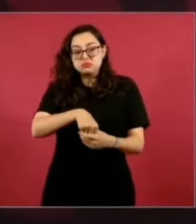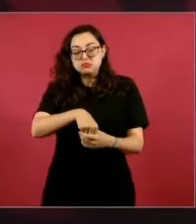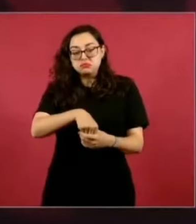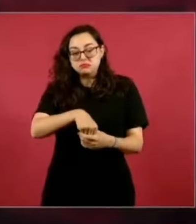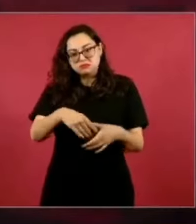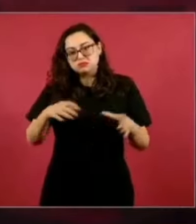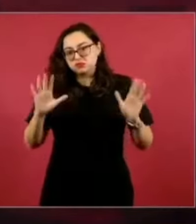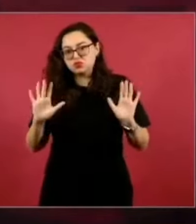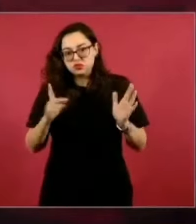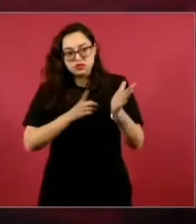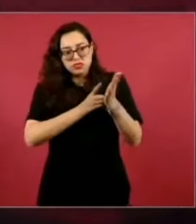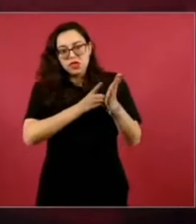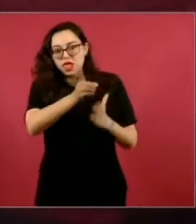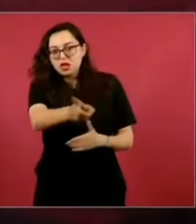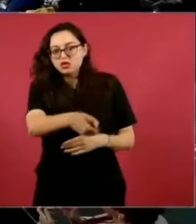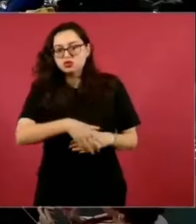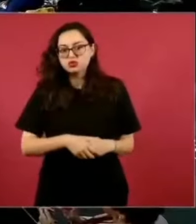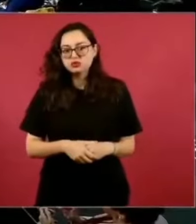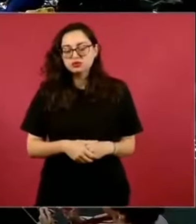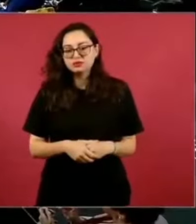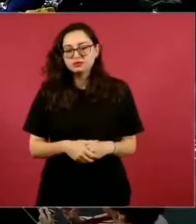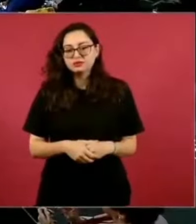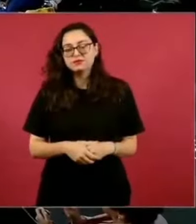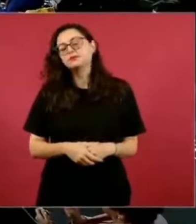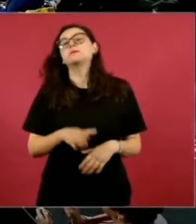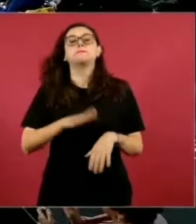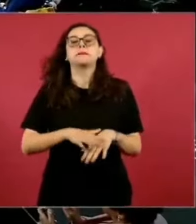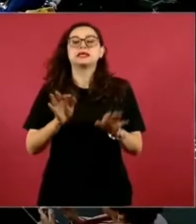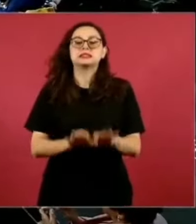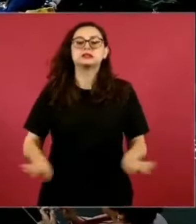Lo más importante es la libertad de expresión.